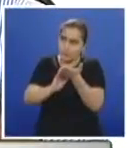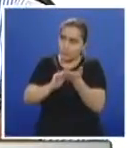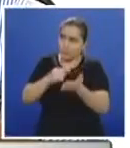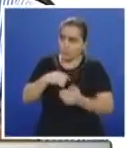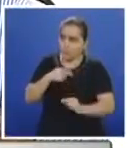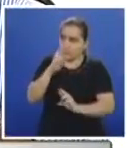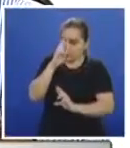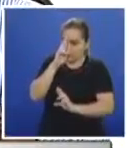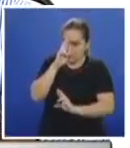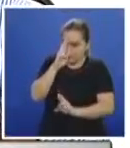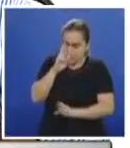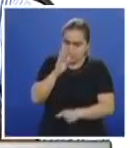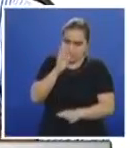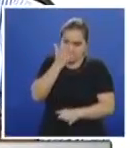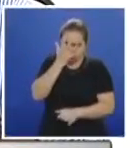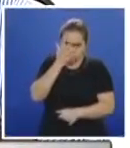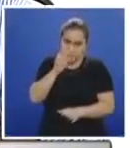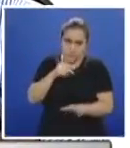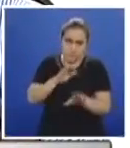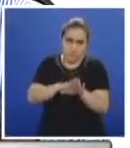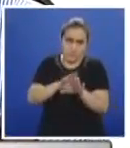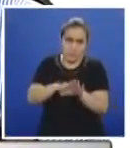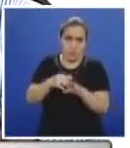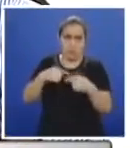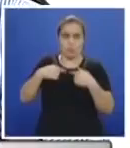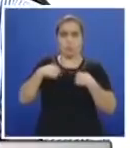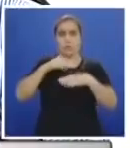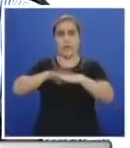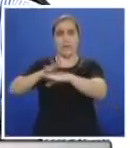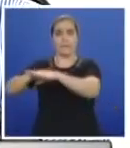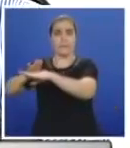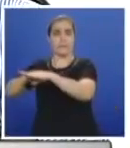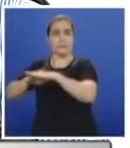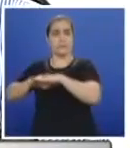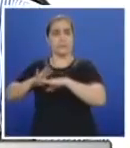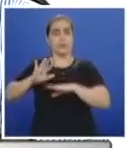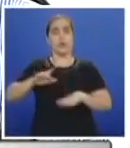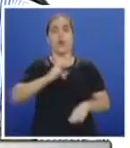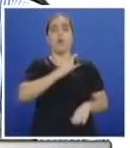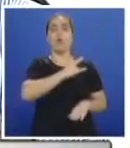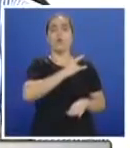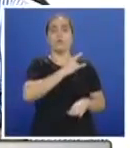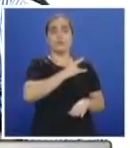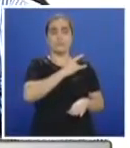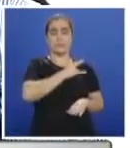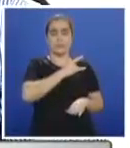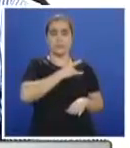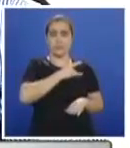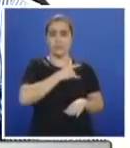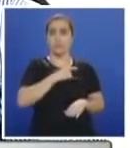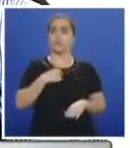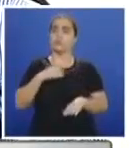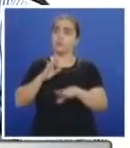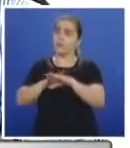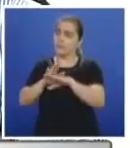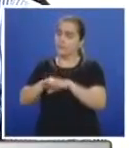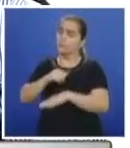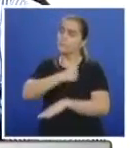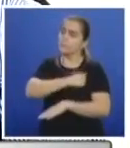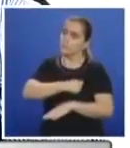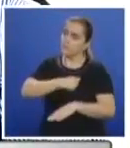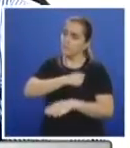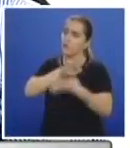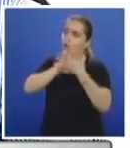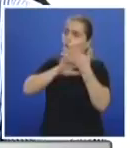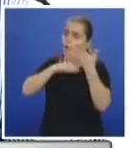la esencia, no tuve aceptación por parte de las universidades en flexibilizar los horarios ni de